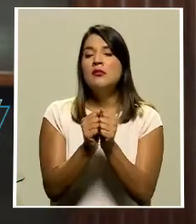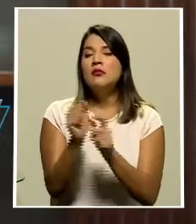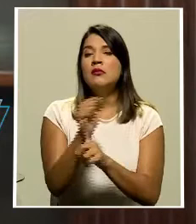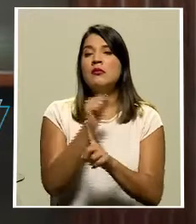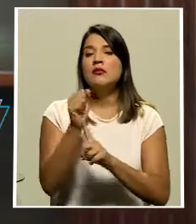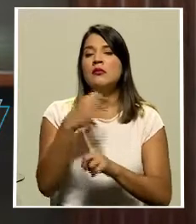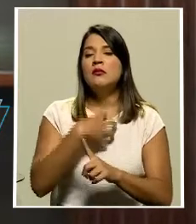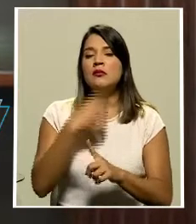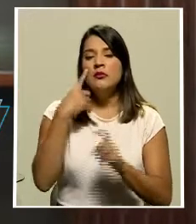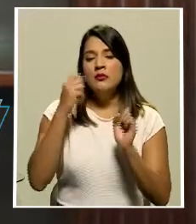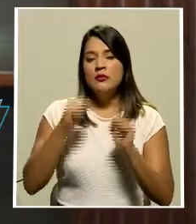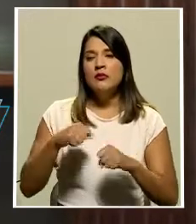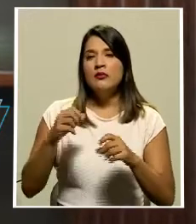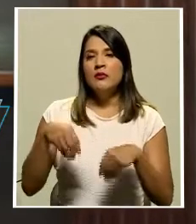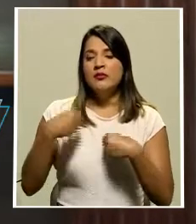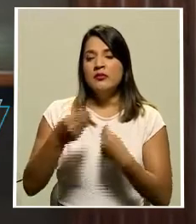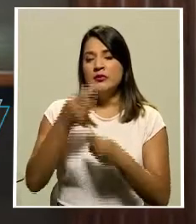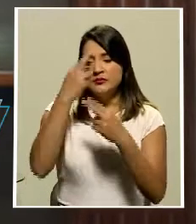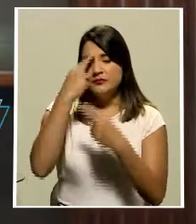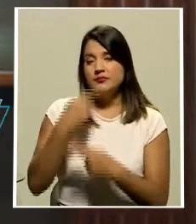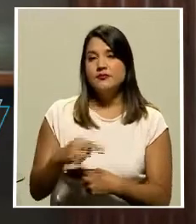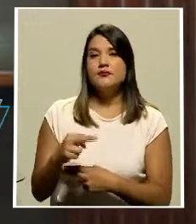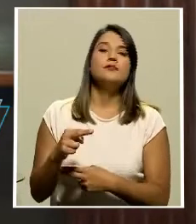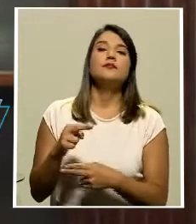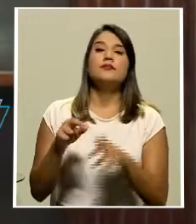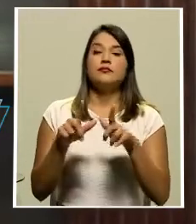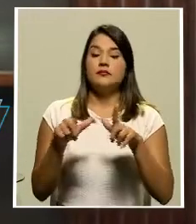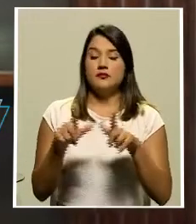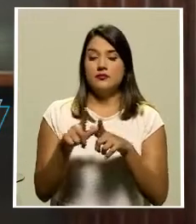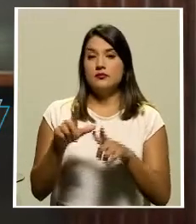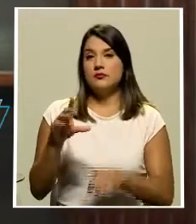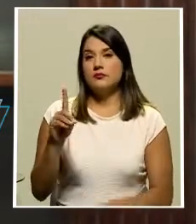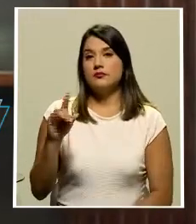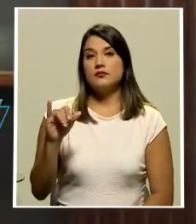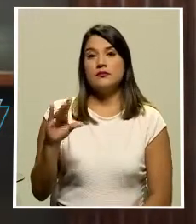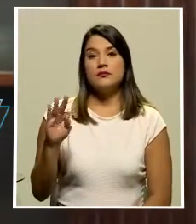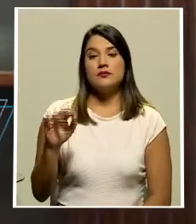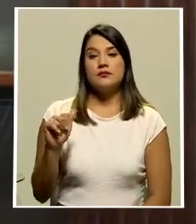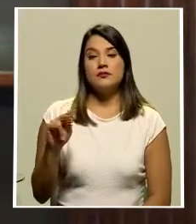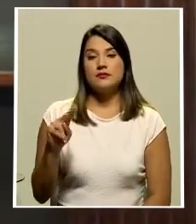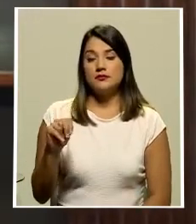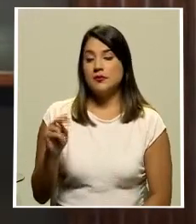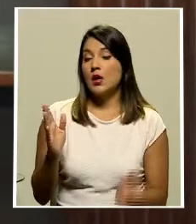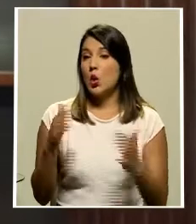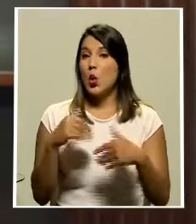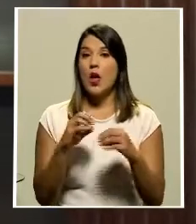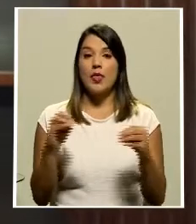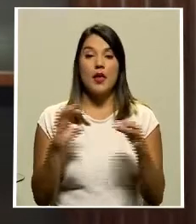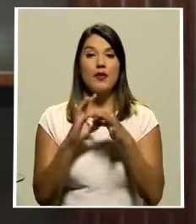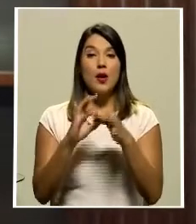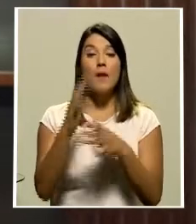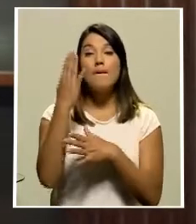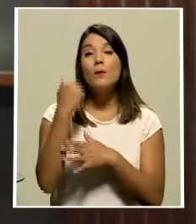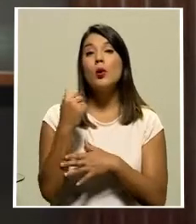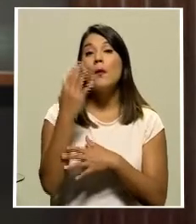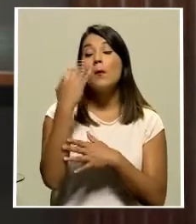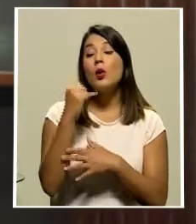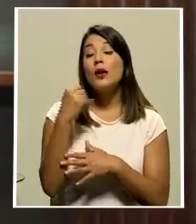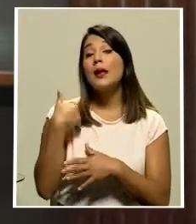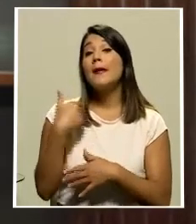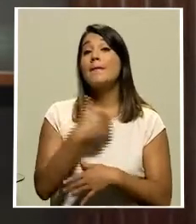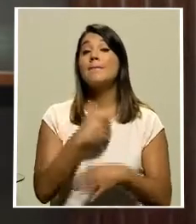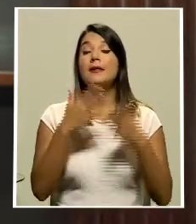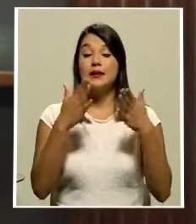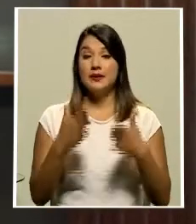para rendir dictámenes legislativos no tiene ninguna relación porque además en el caso de los ministros